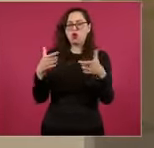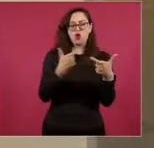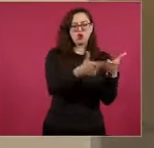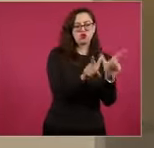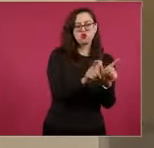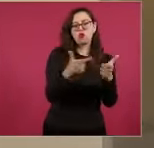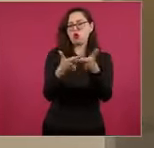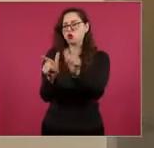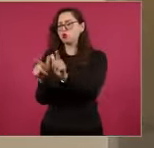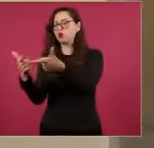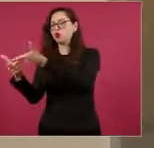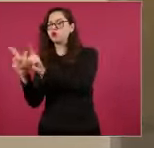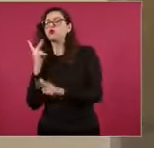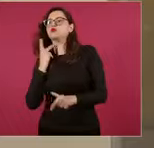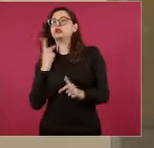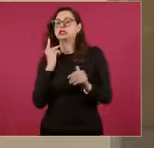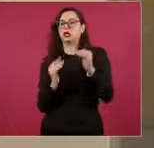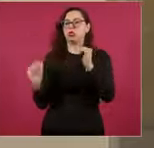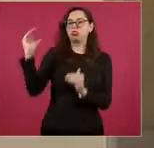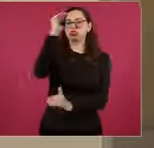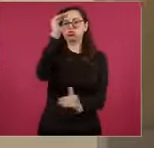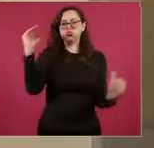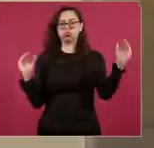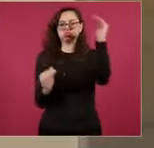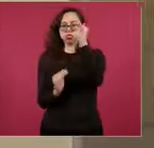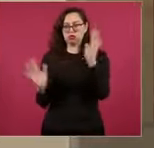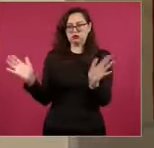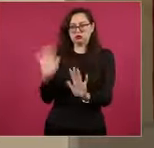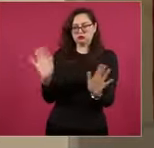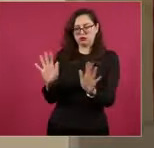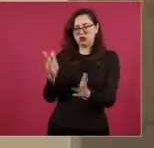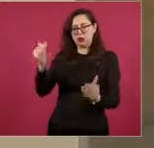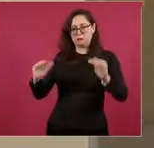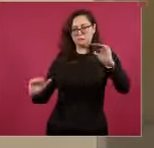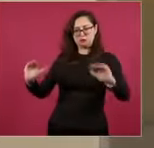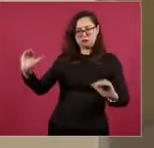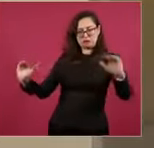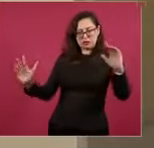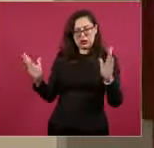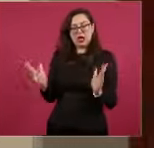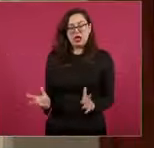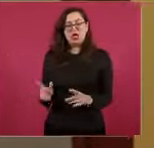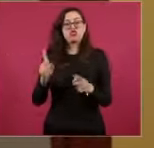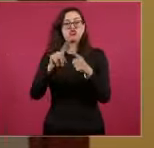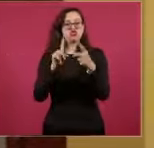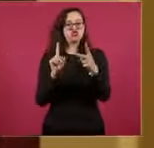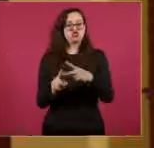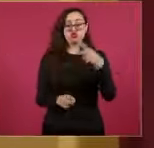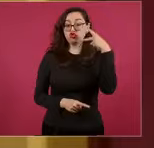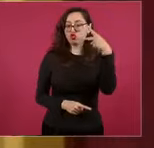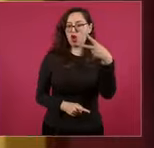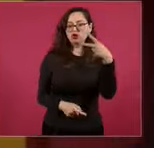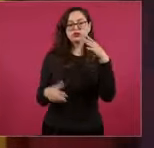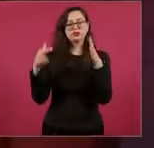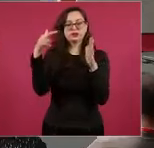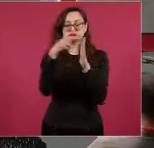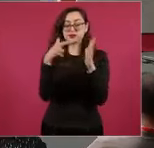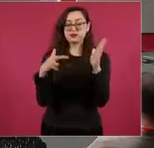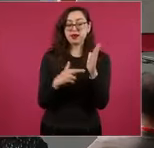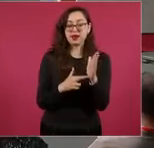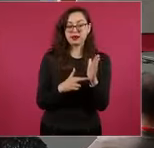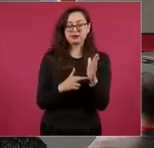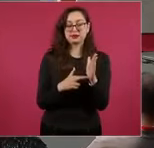esté sobre representado, establece dos reglas importantísimas. La primera regla